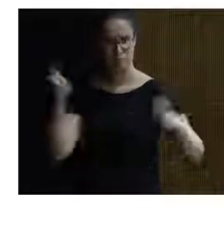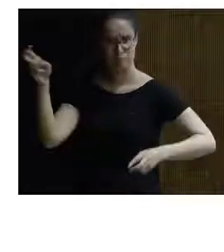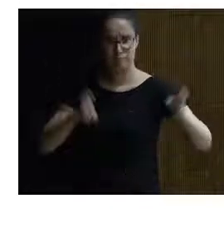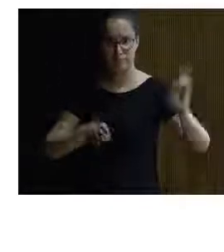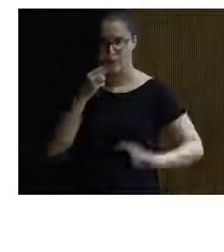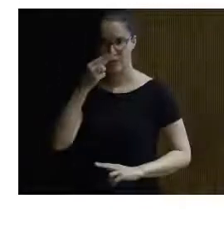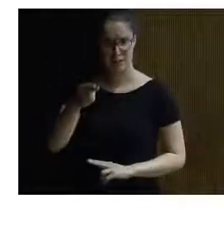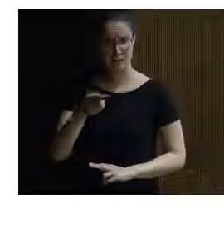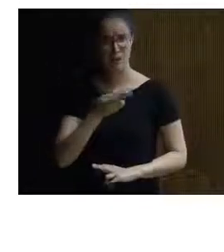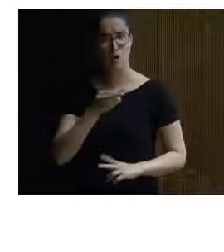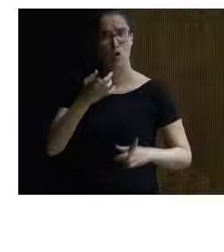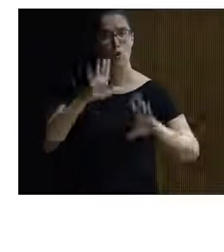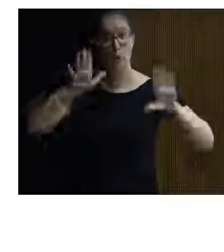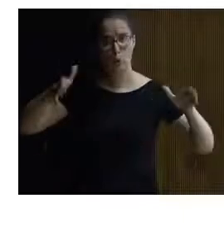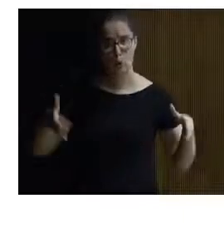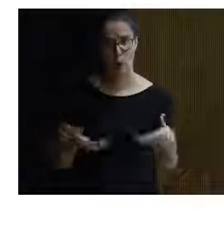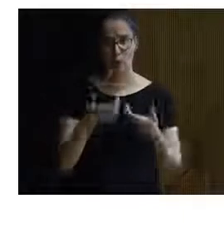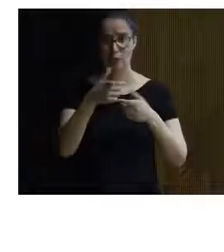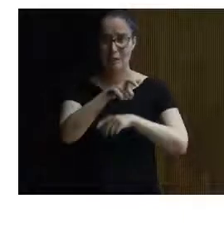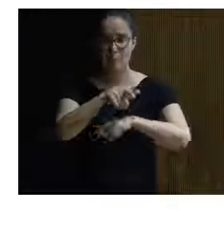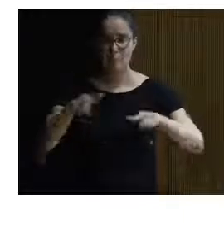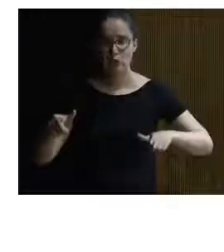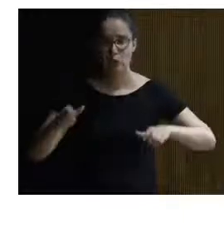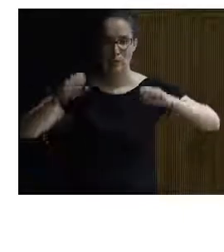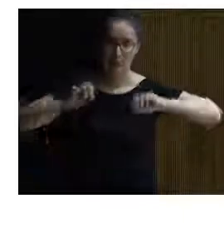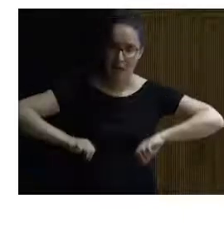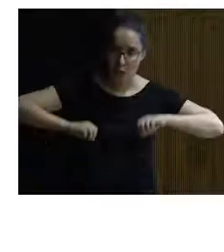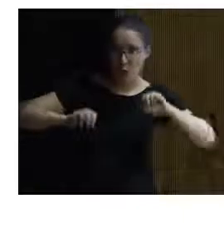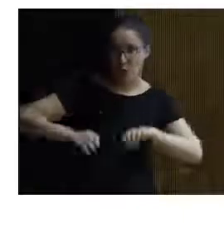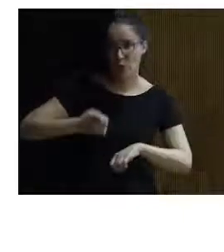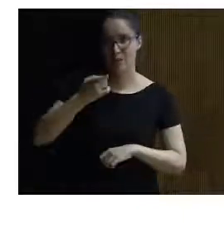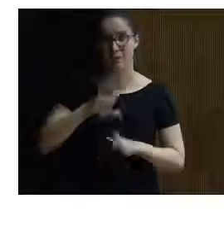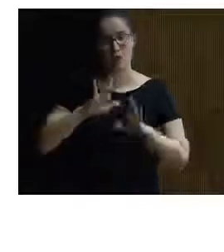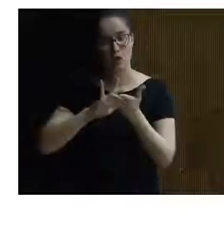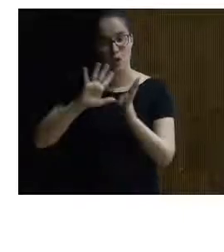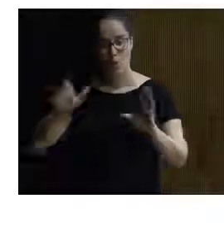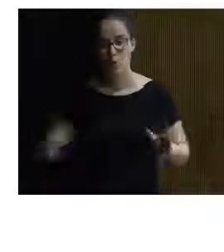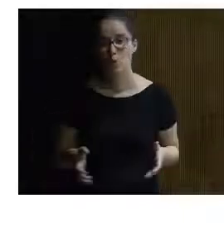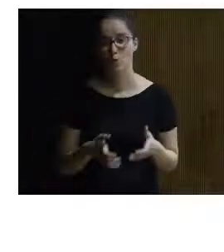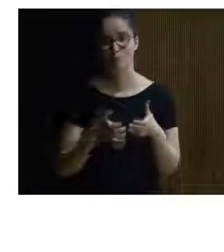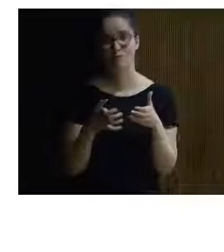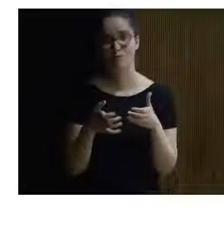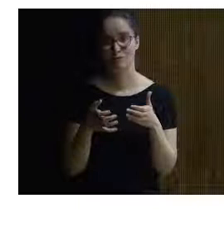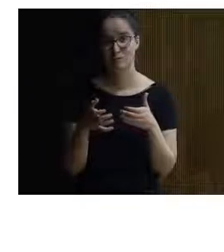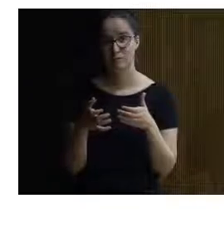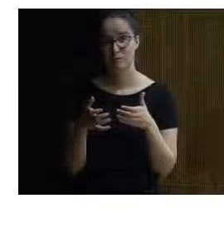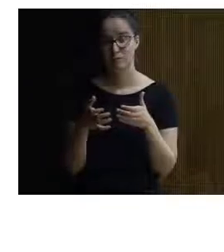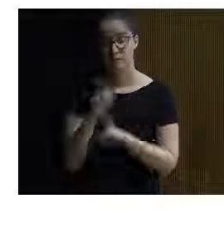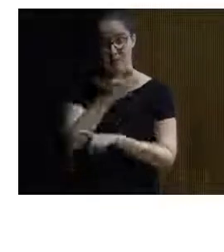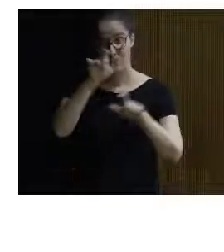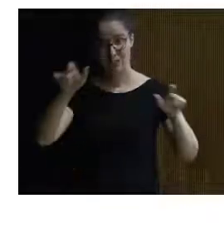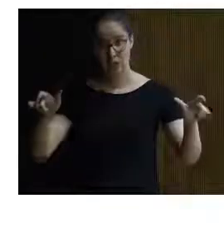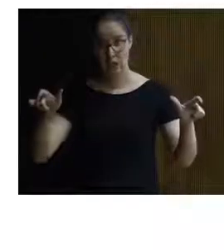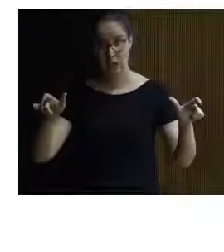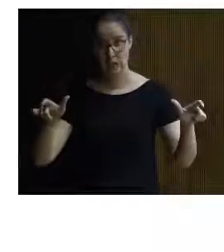visitar grupos de gente mayor tenemos también grupos de personas